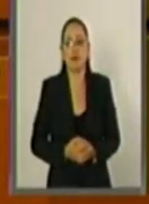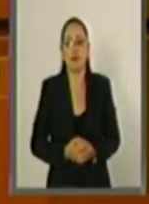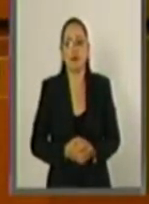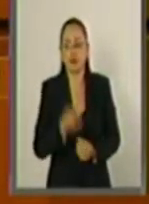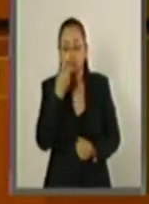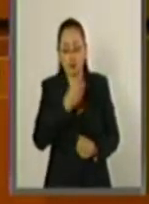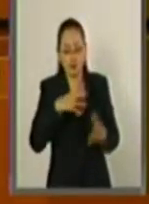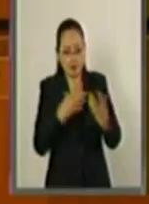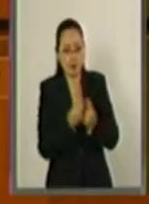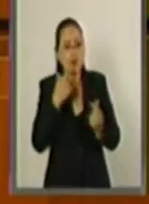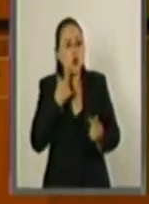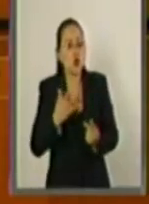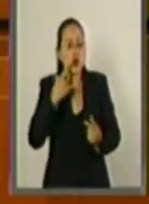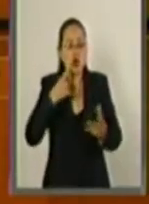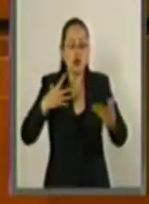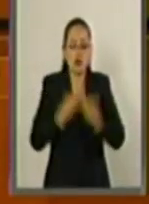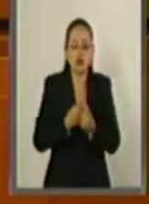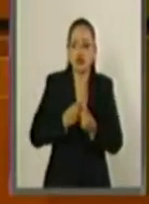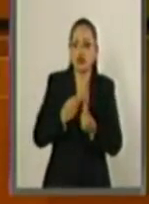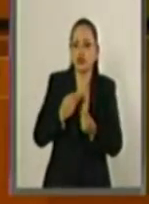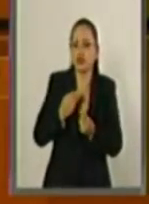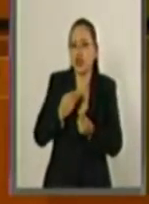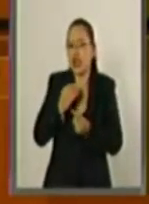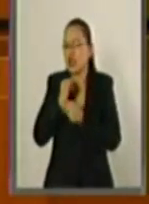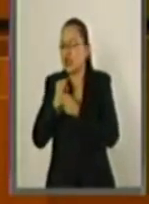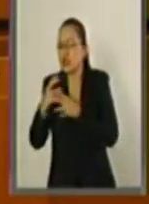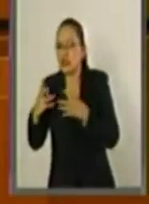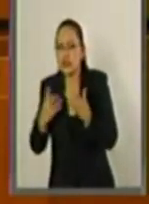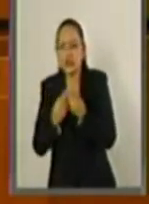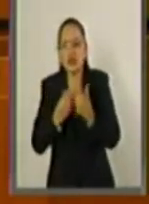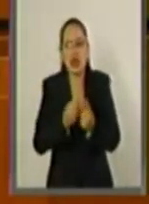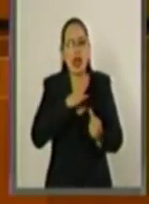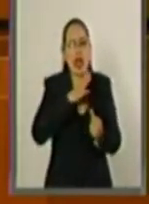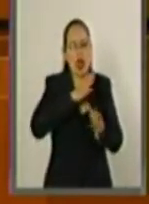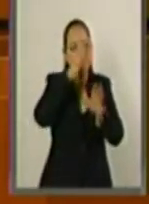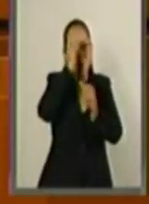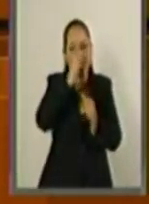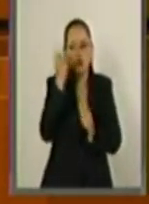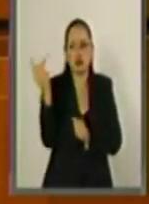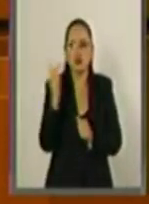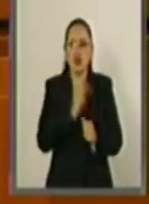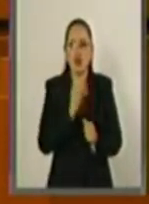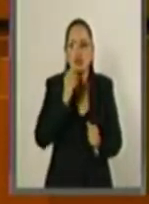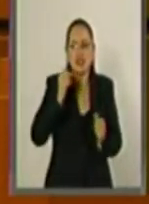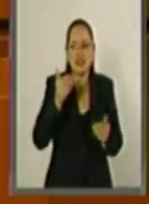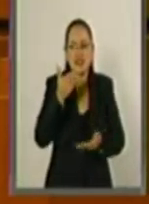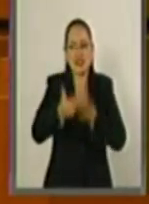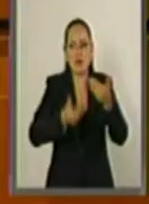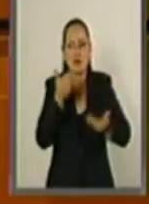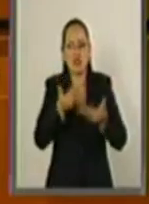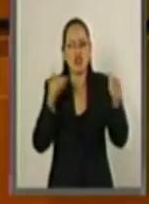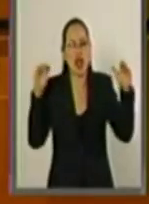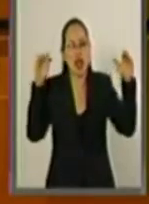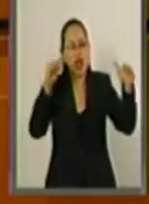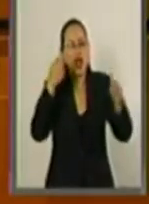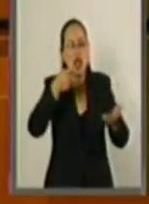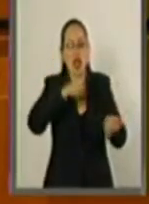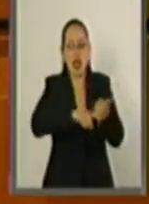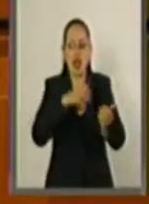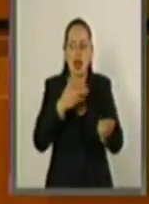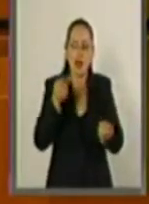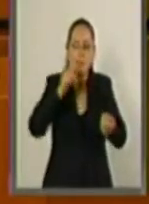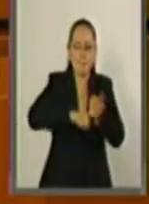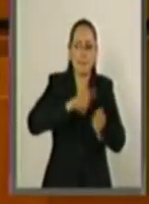conjuntos, de consensos sensatos, se inscribe el Acuerdo Bilateral de Servicios Aéreos que nuestro país ha